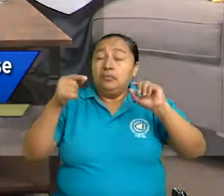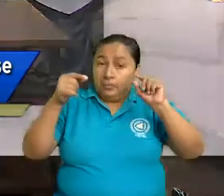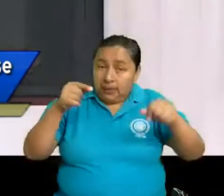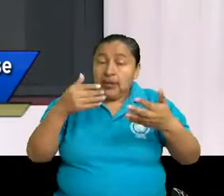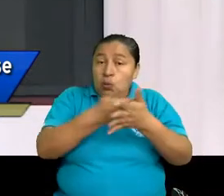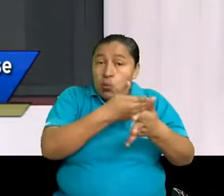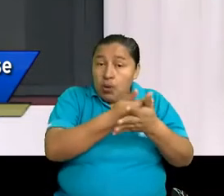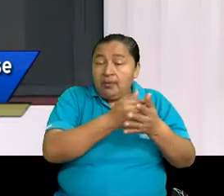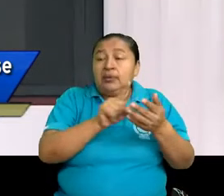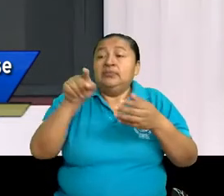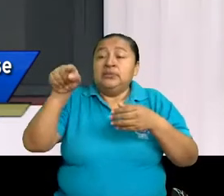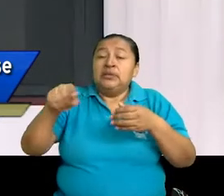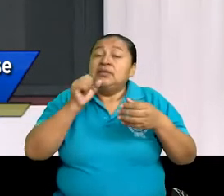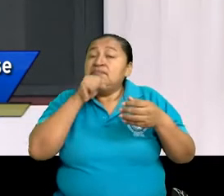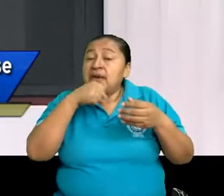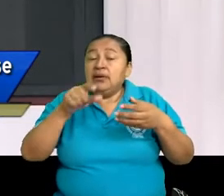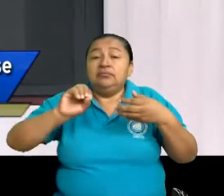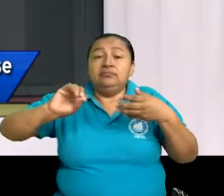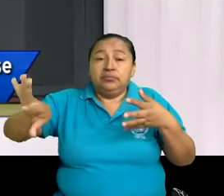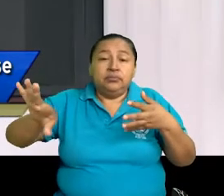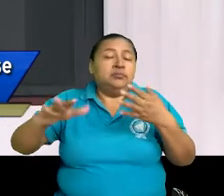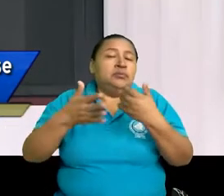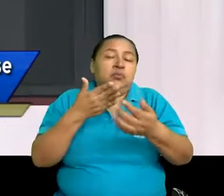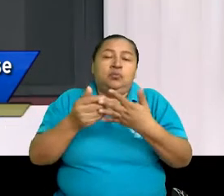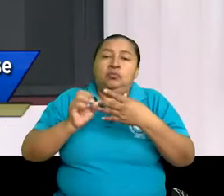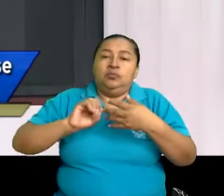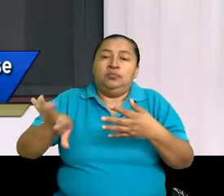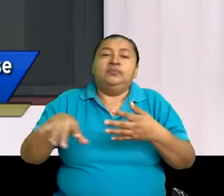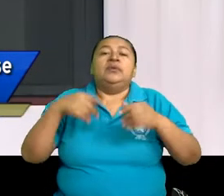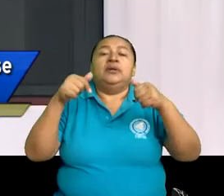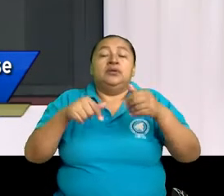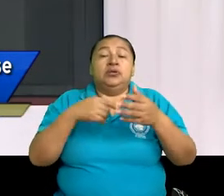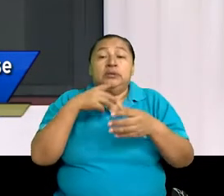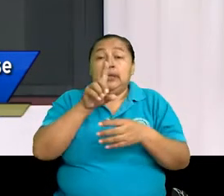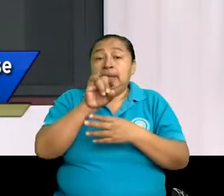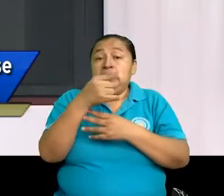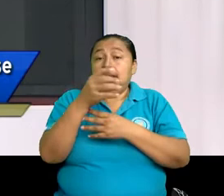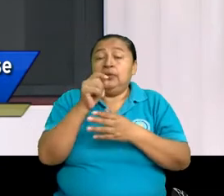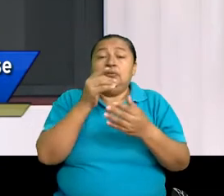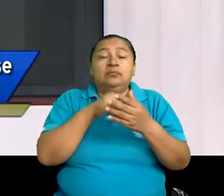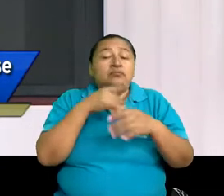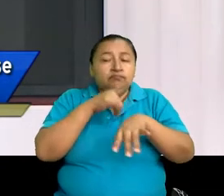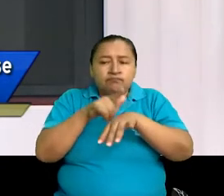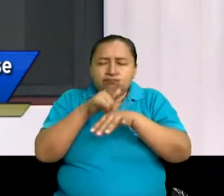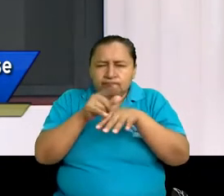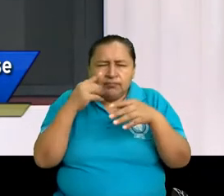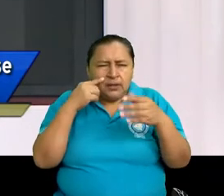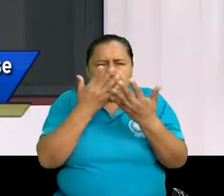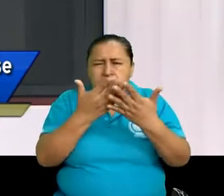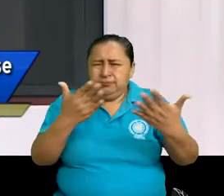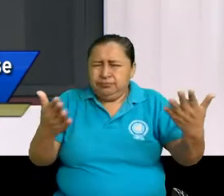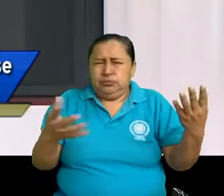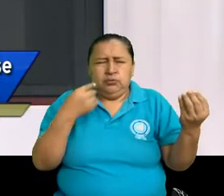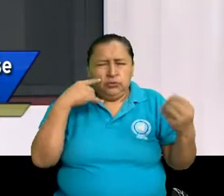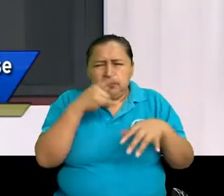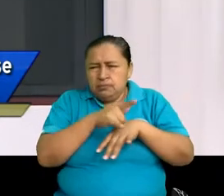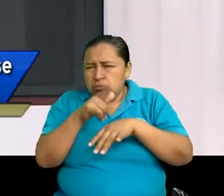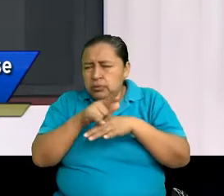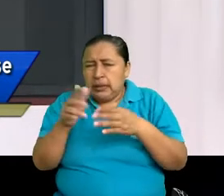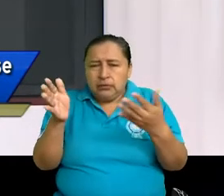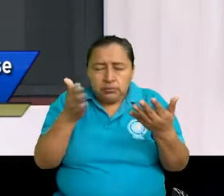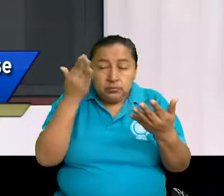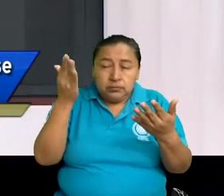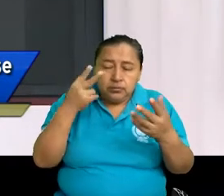ejercicio del digesto implica un proceso de investigación, de pesquisa, de sondeo, de